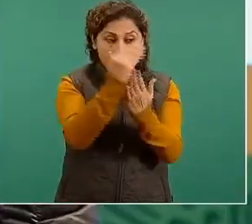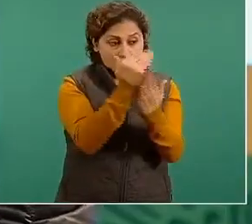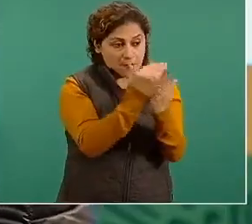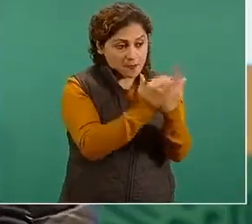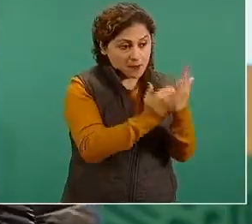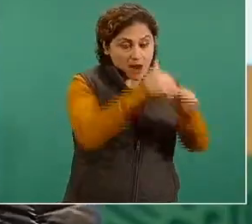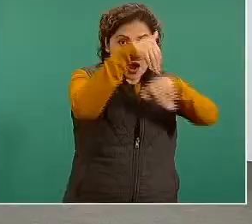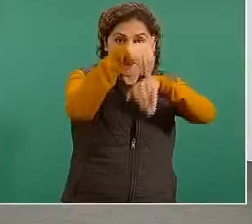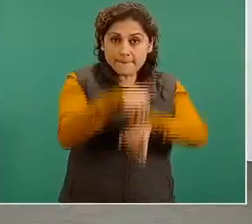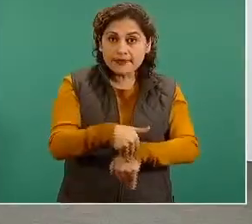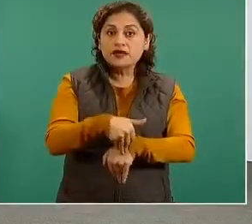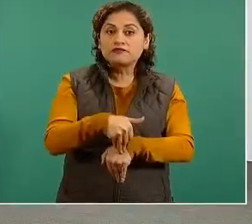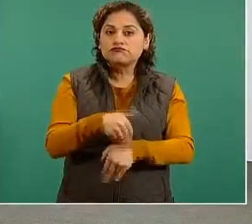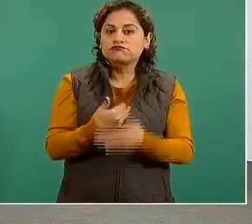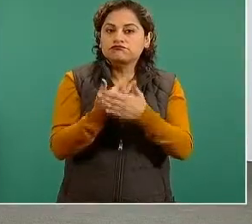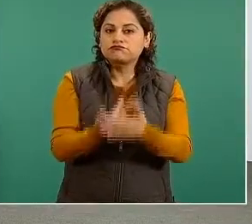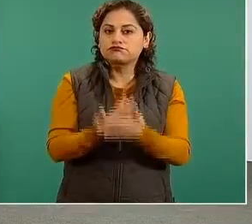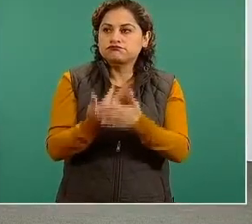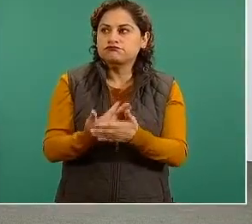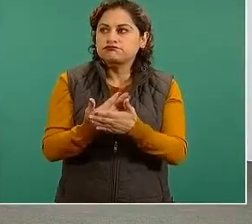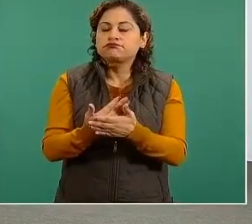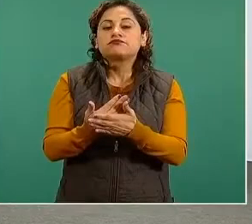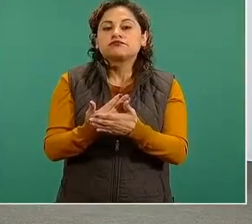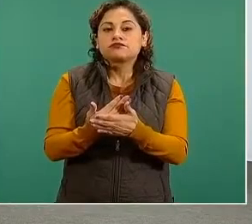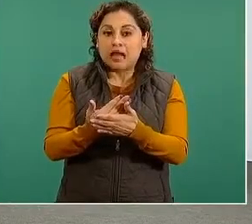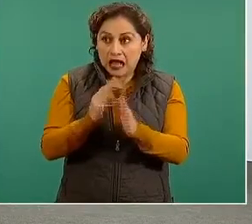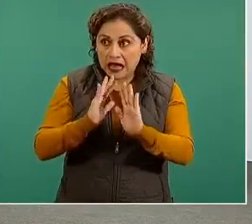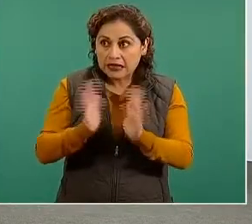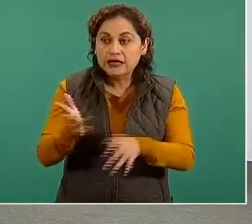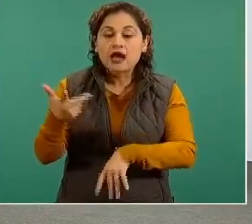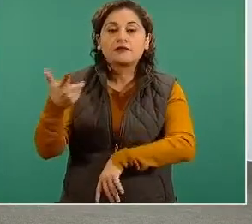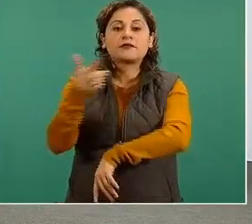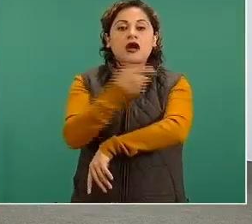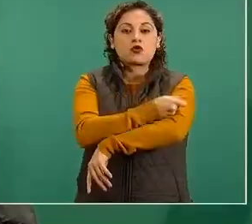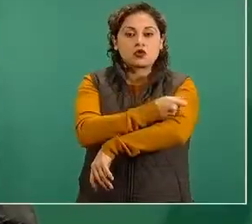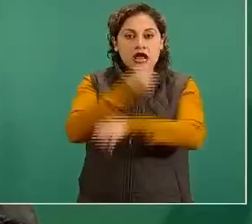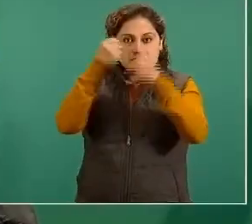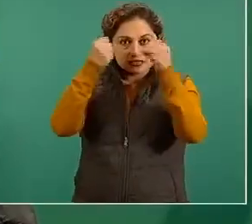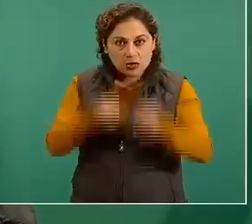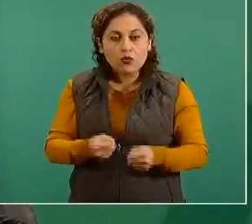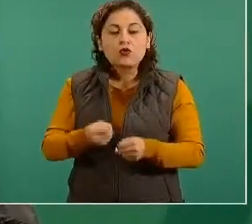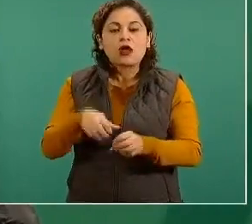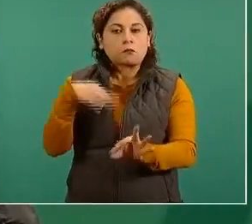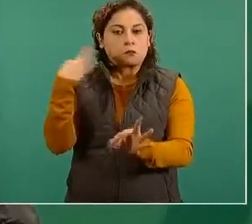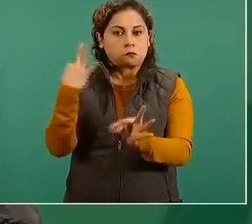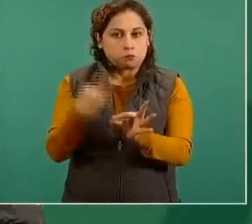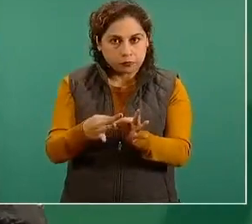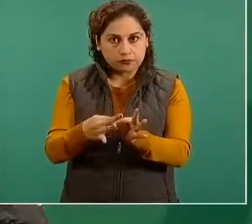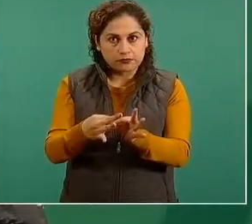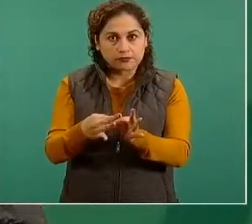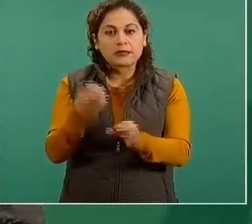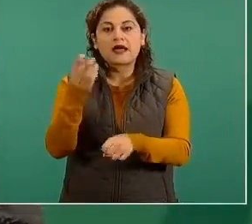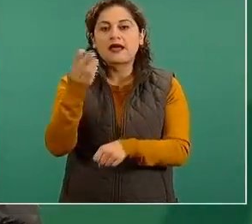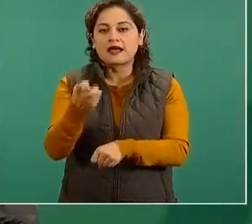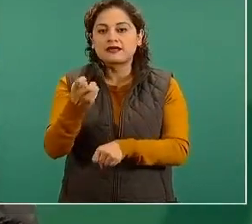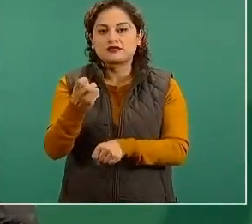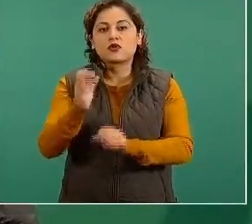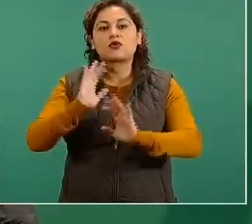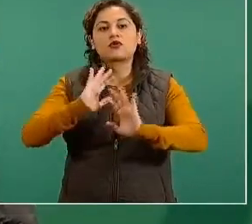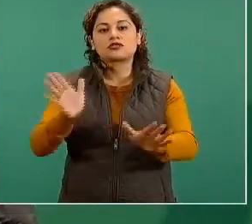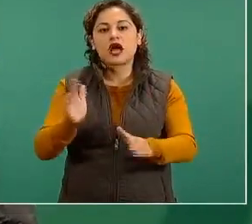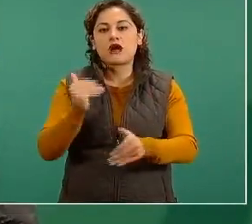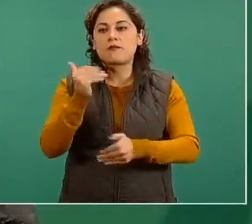vacuna que sea segura y eficaz como la que estamos aplicando en este momento es que podremos